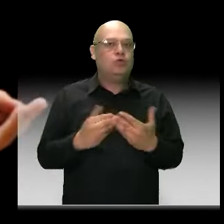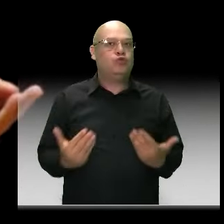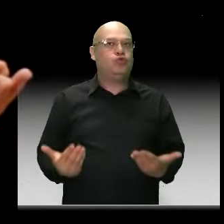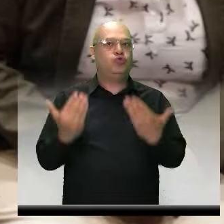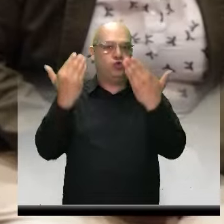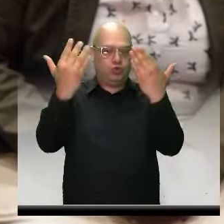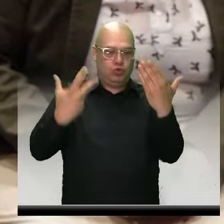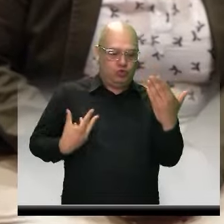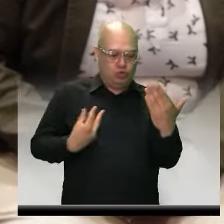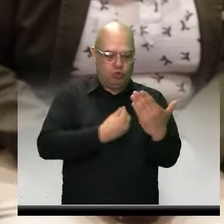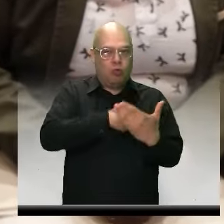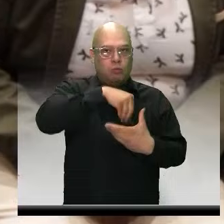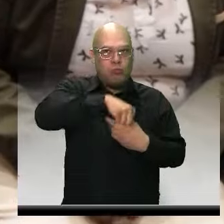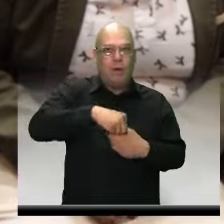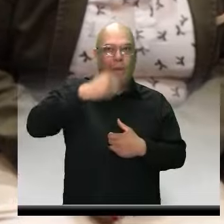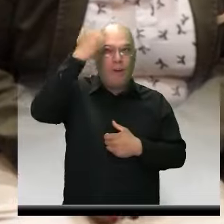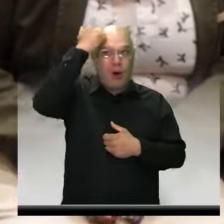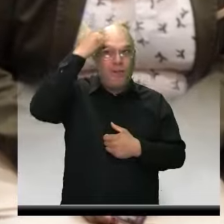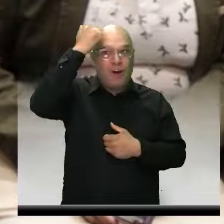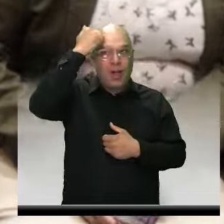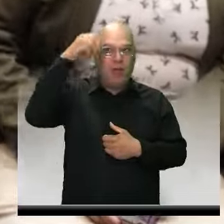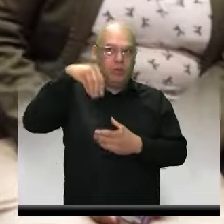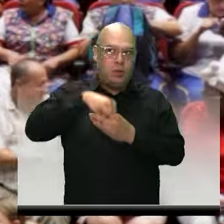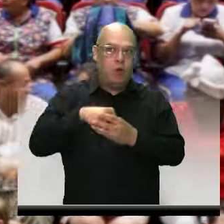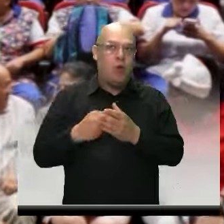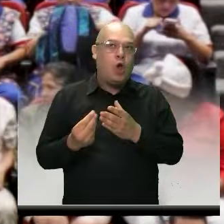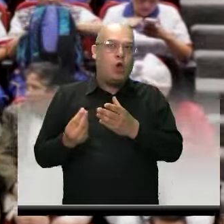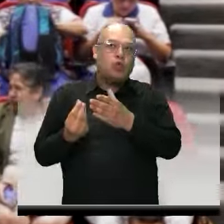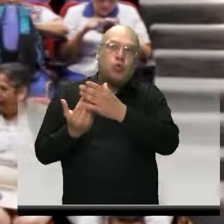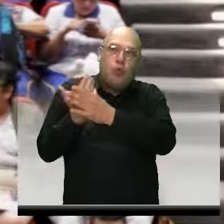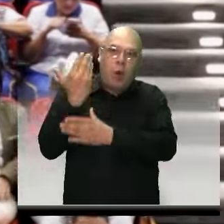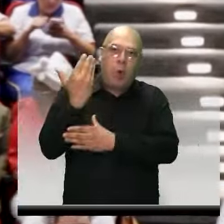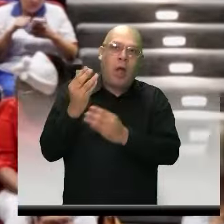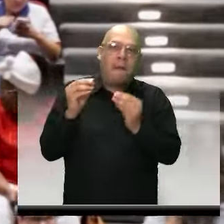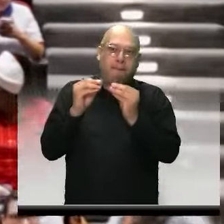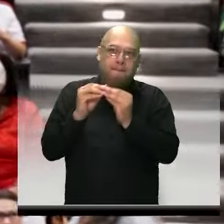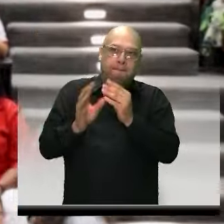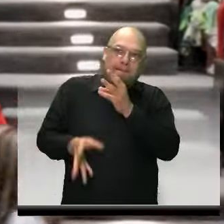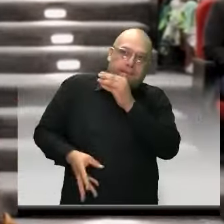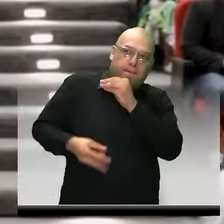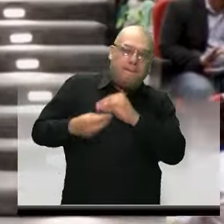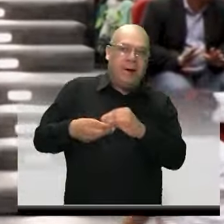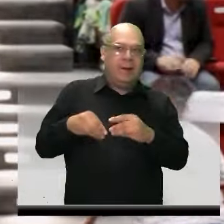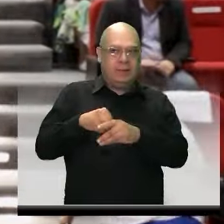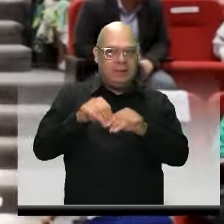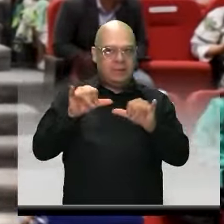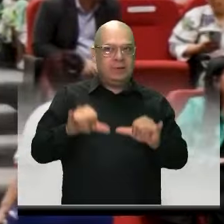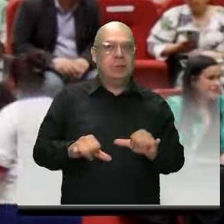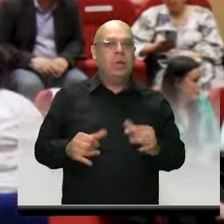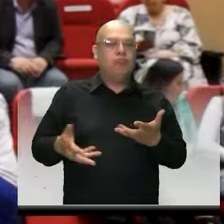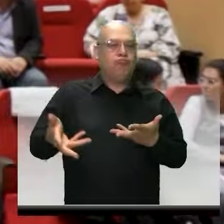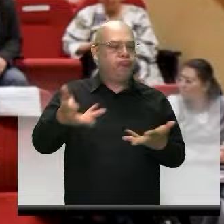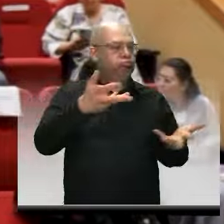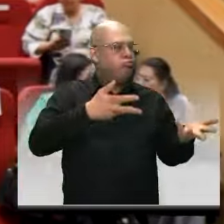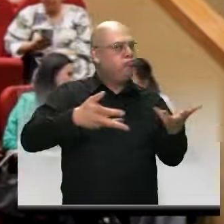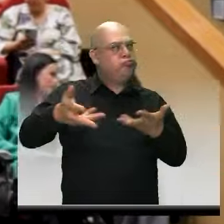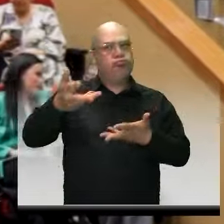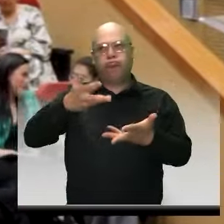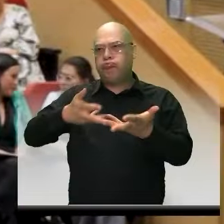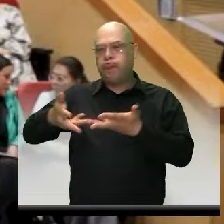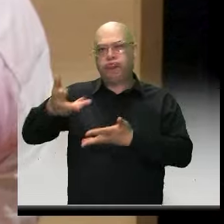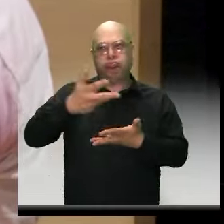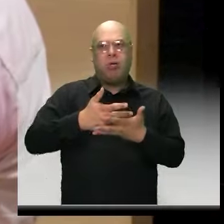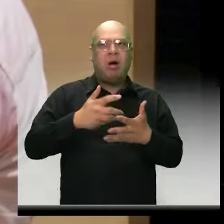docentes nos actualicemos y adicional a eso también retroalimentemos nuestro quehacer